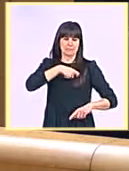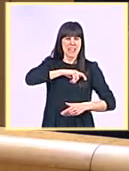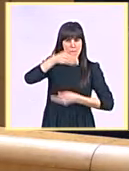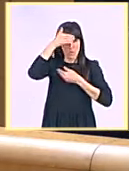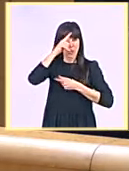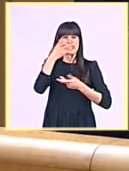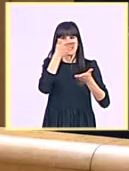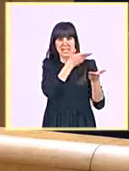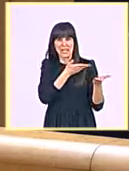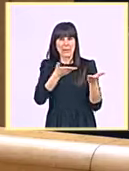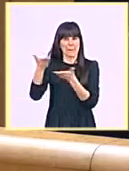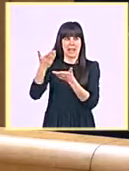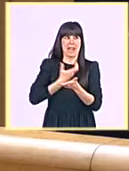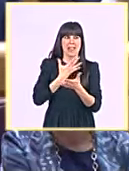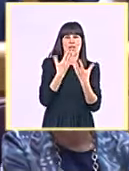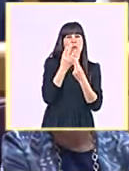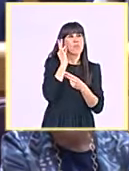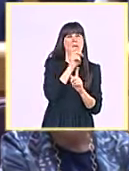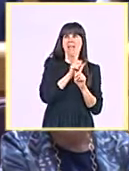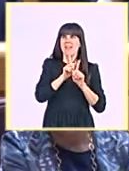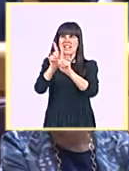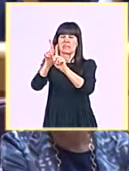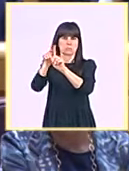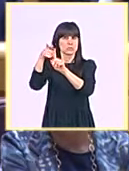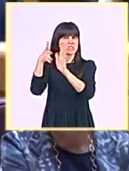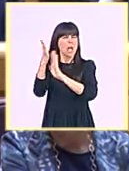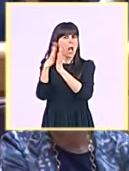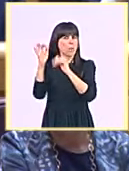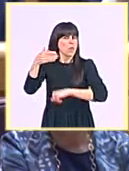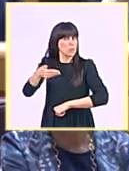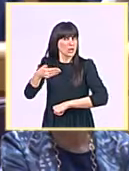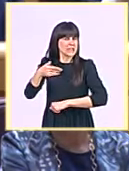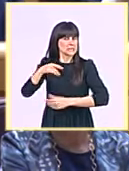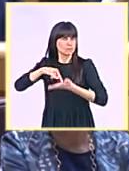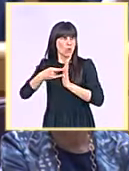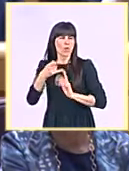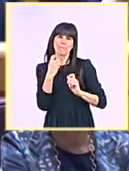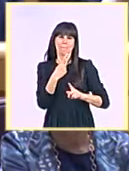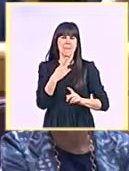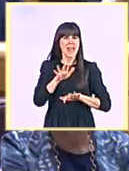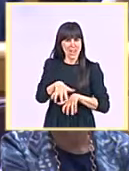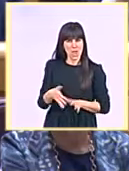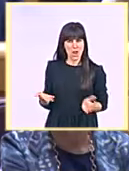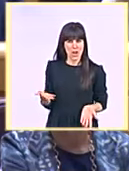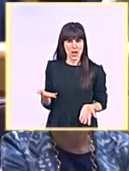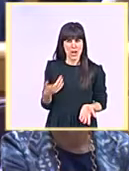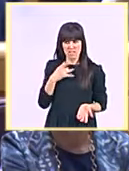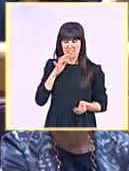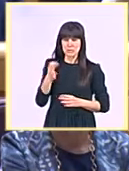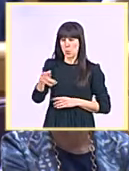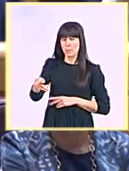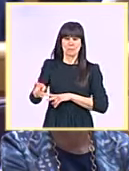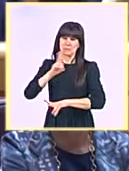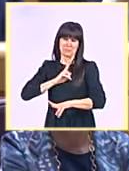importantes acuerdos para León. Seguramente usted no puede responder a nada de esto porque no fue el interés de León